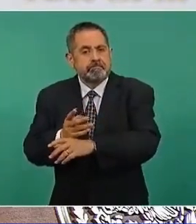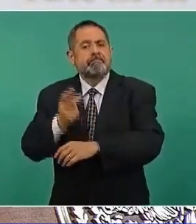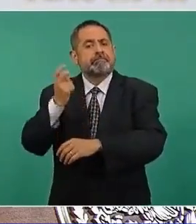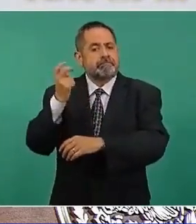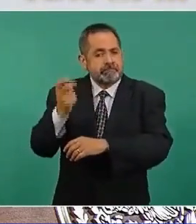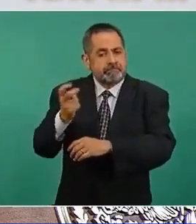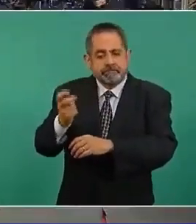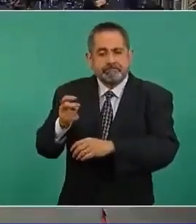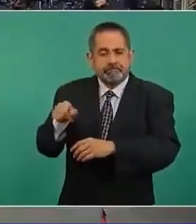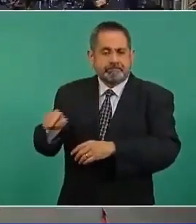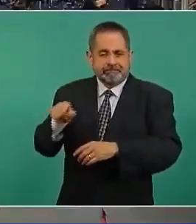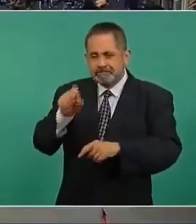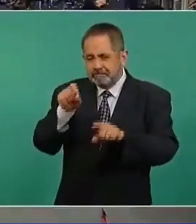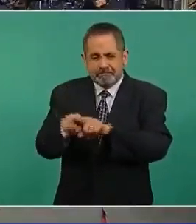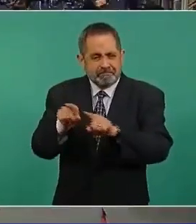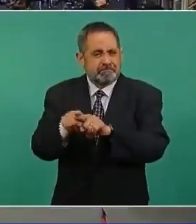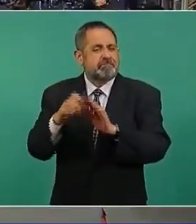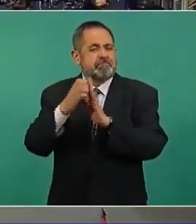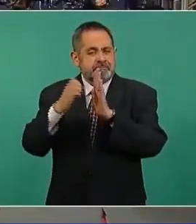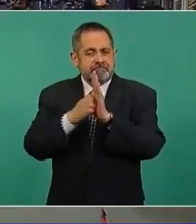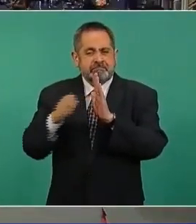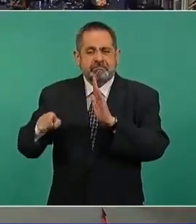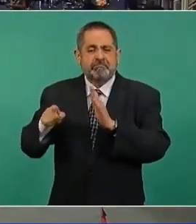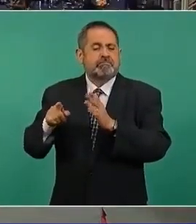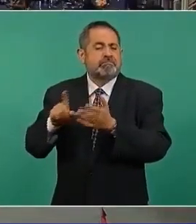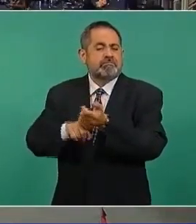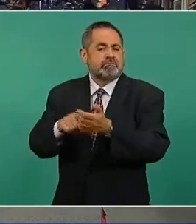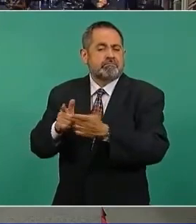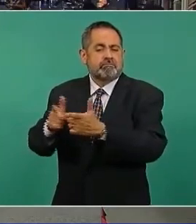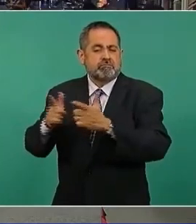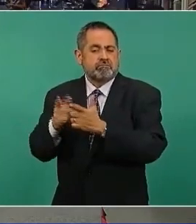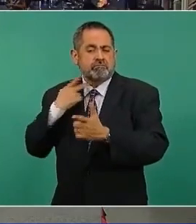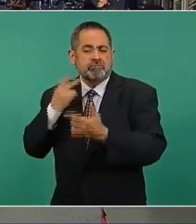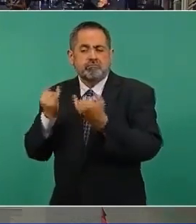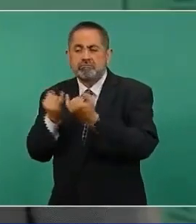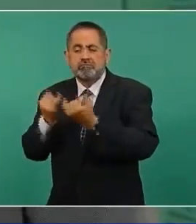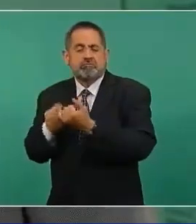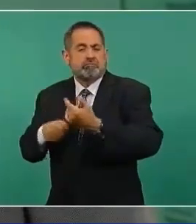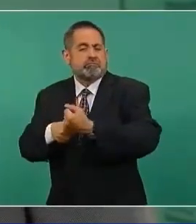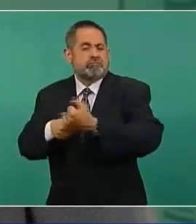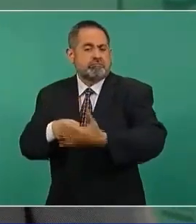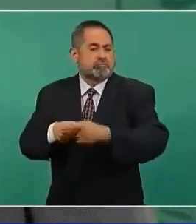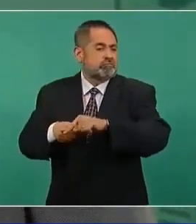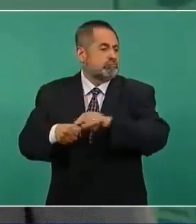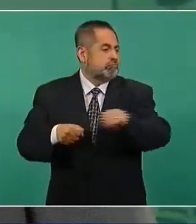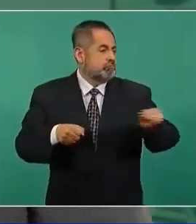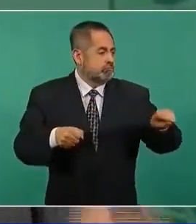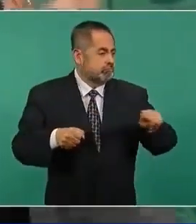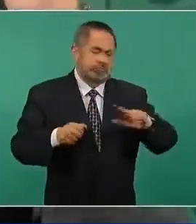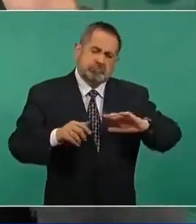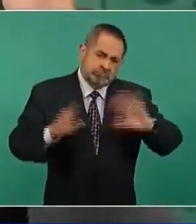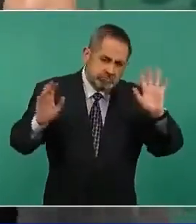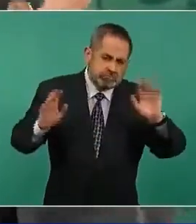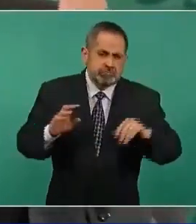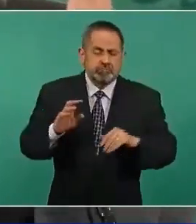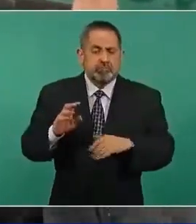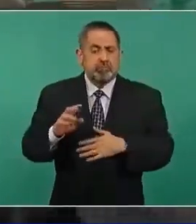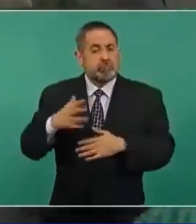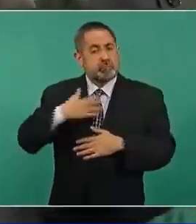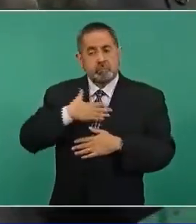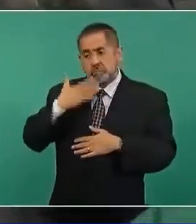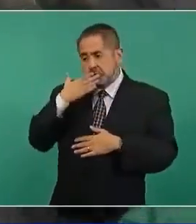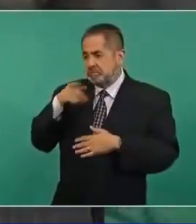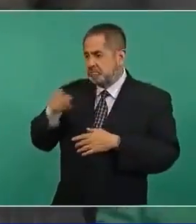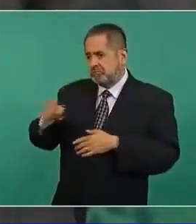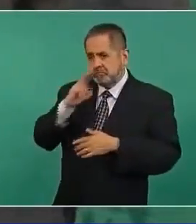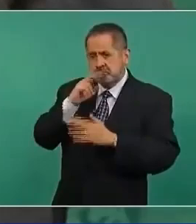así debe de estar en los estatutos de otros partidos. A lo mejor no. yo hasta celebré,